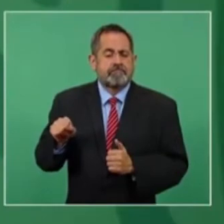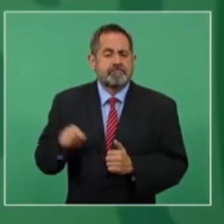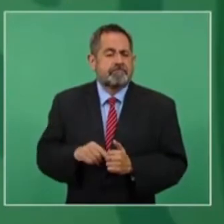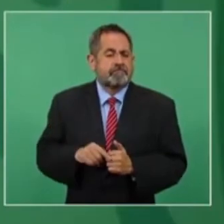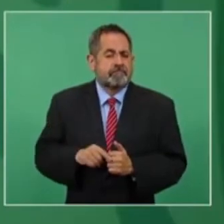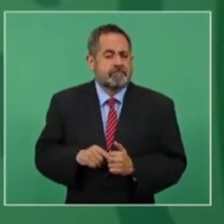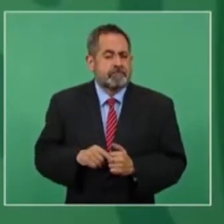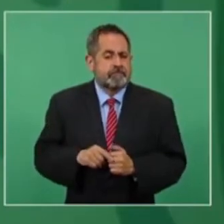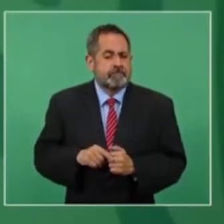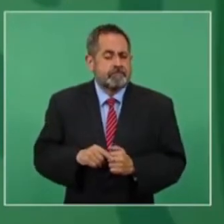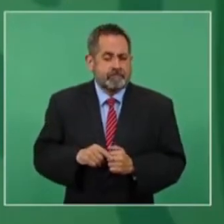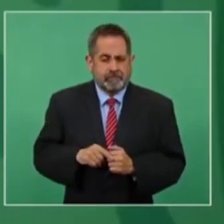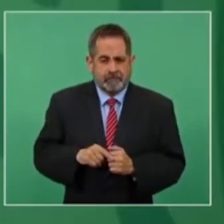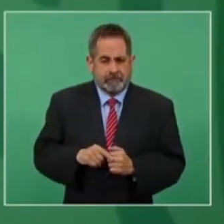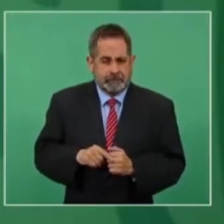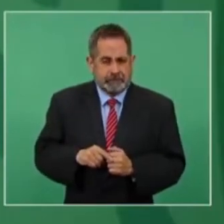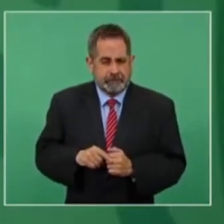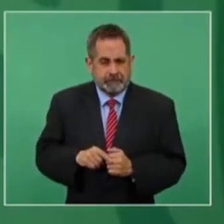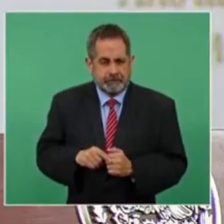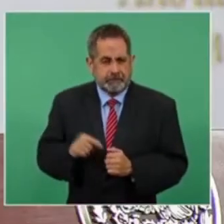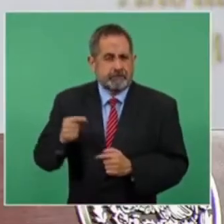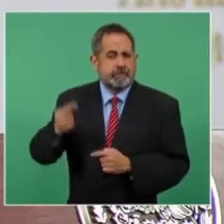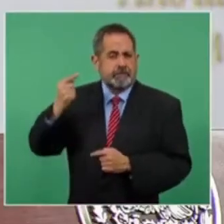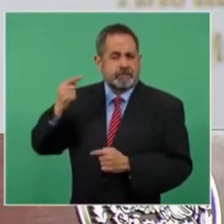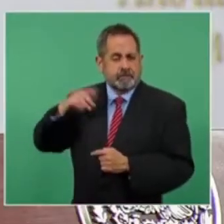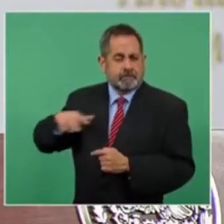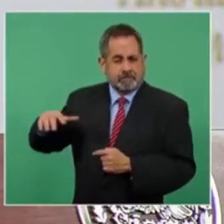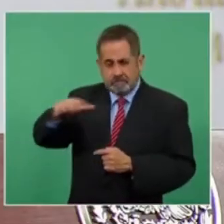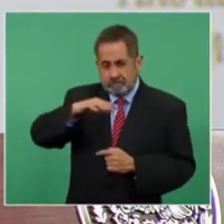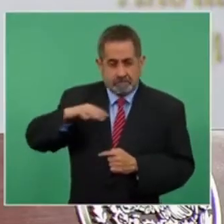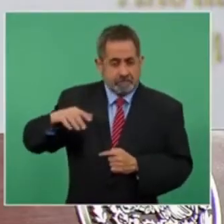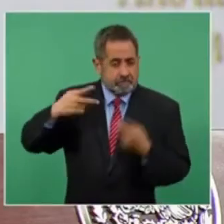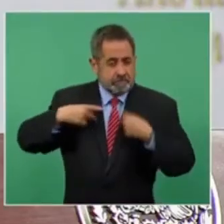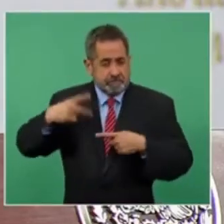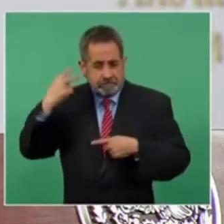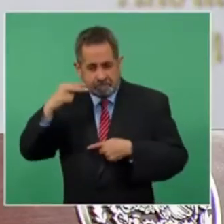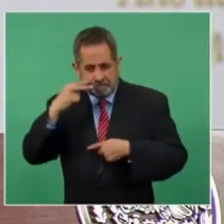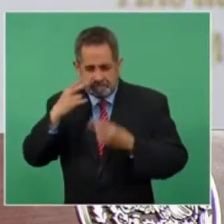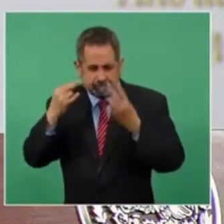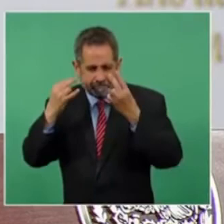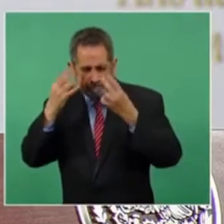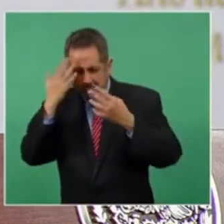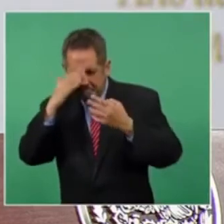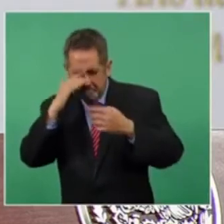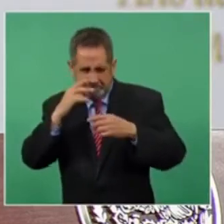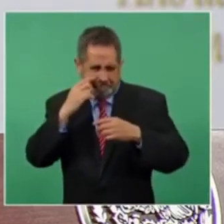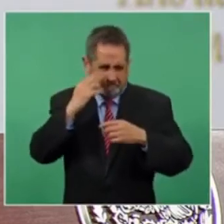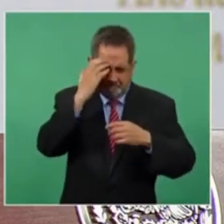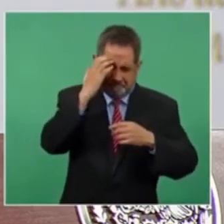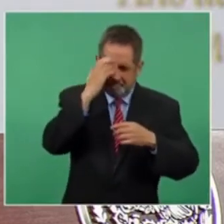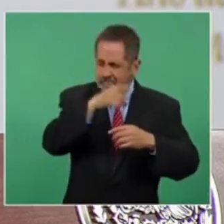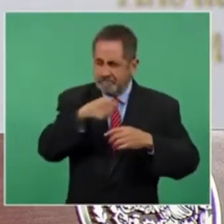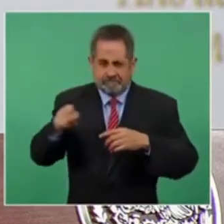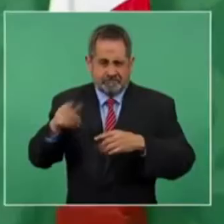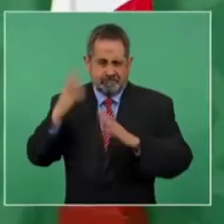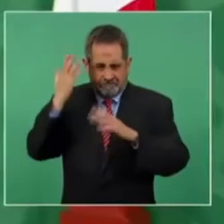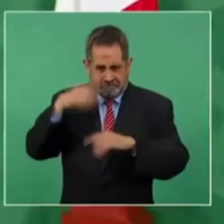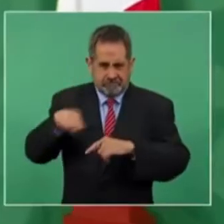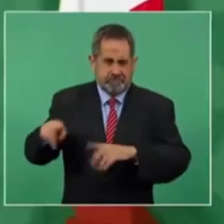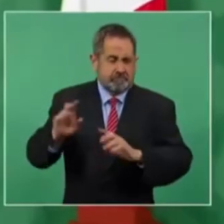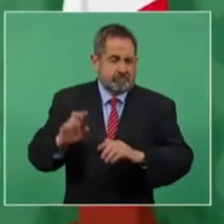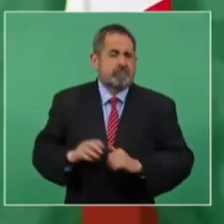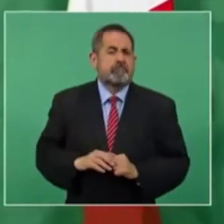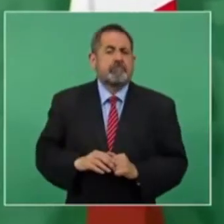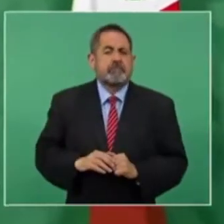muy despiertos, muy avispados los veracruzanos, eso es un asunto